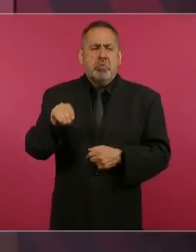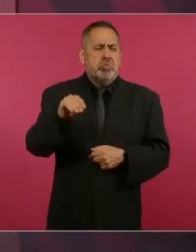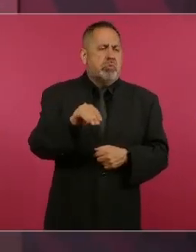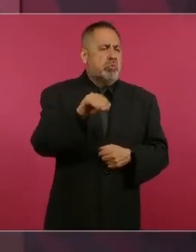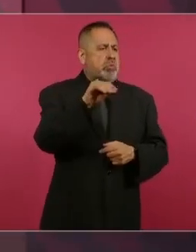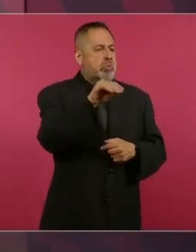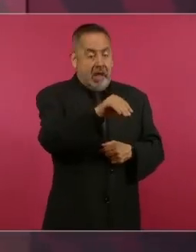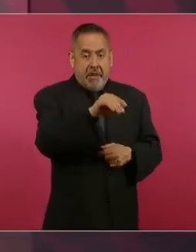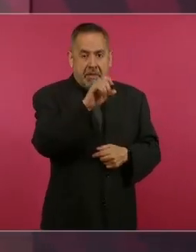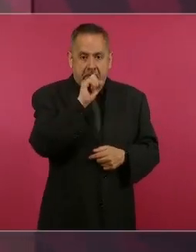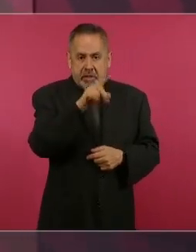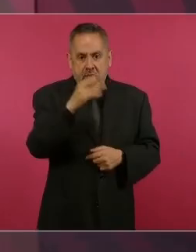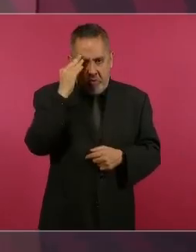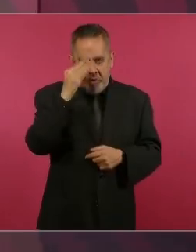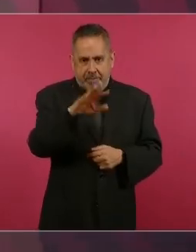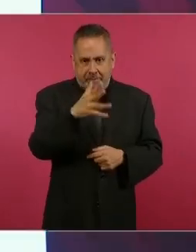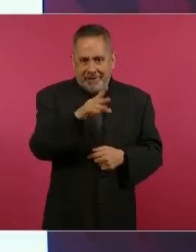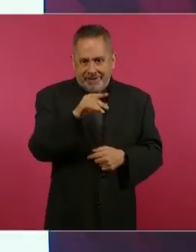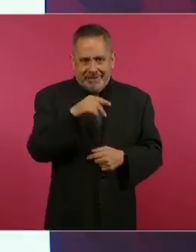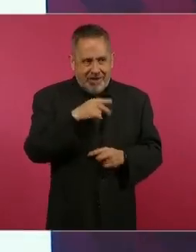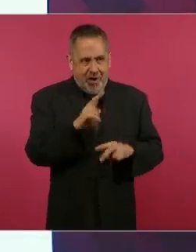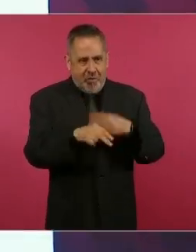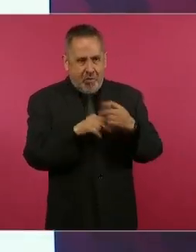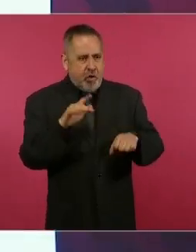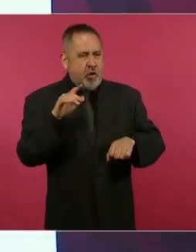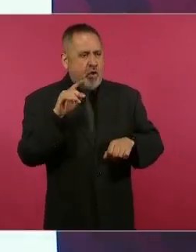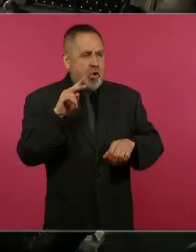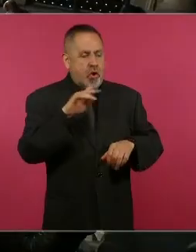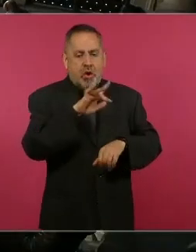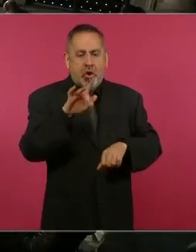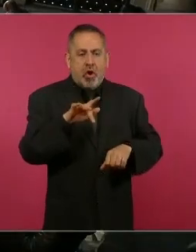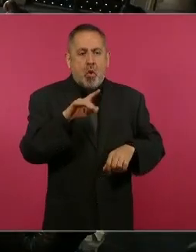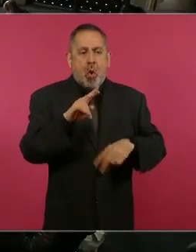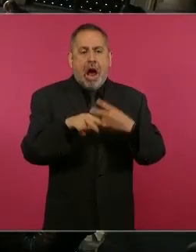esos tiempos a Jalisco.